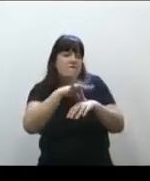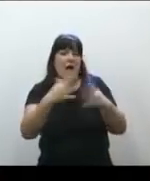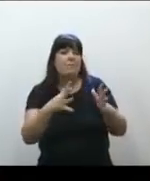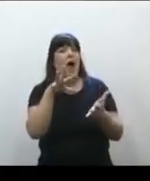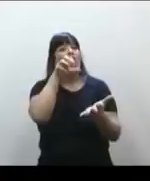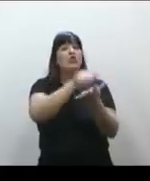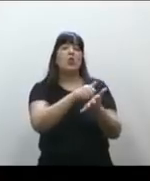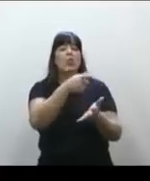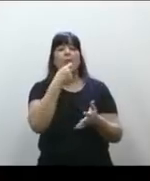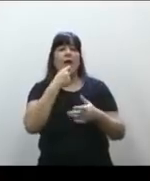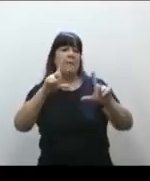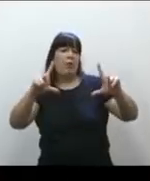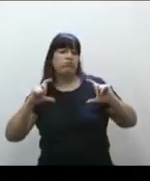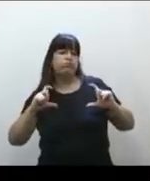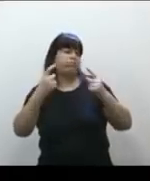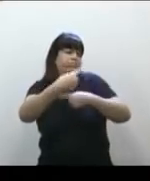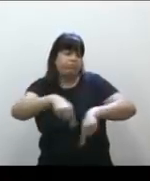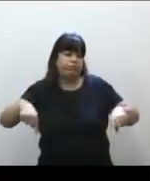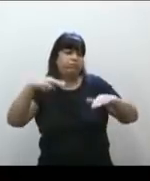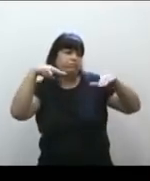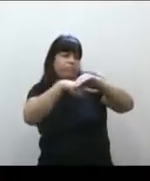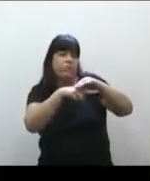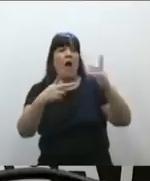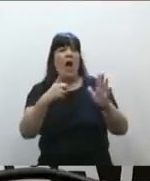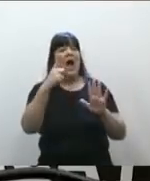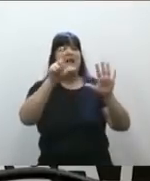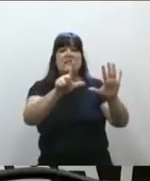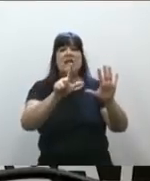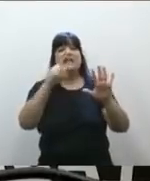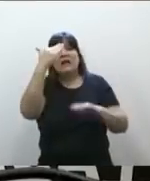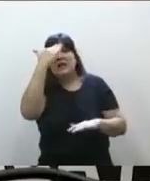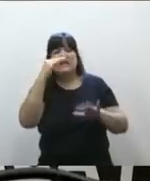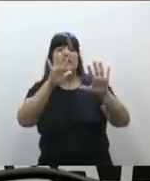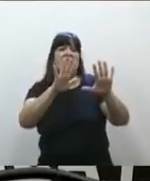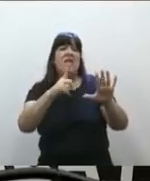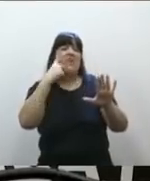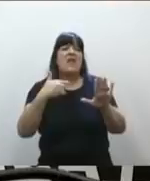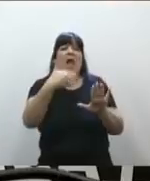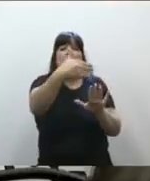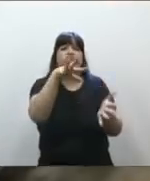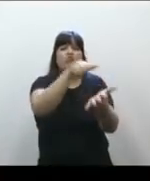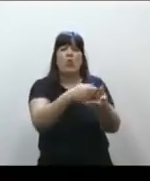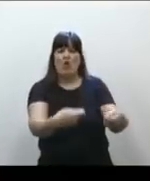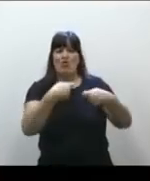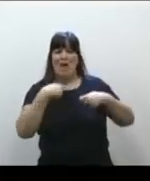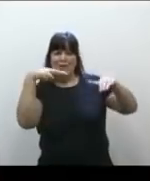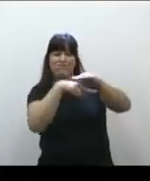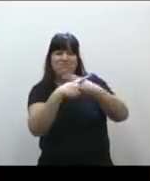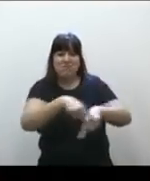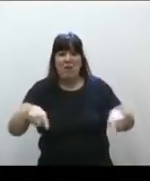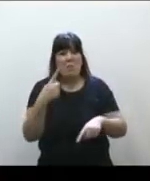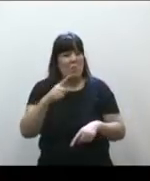un diagnóstico por imágenes para 7, 10, 15, 20 días o tantos más. Y hay un dato que es objetivo.